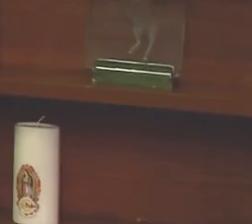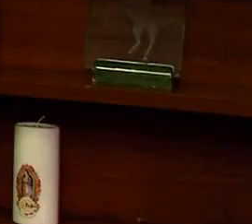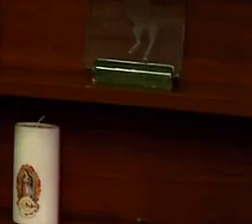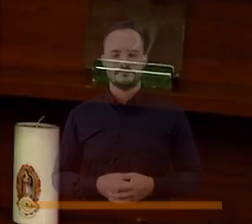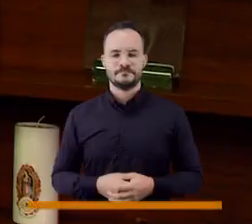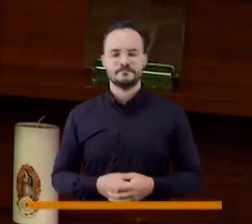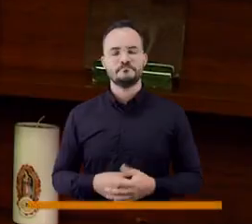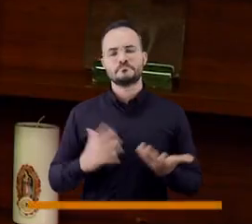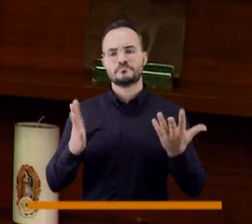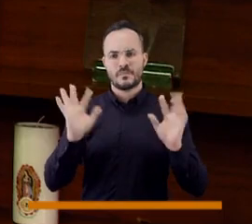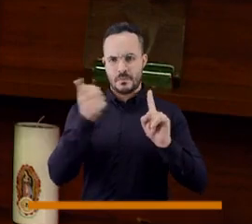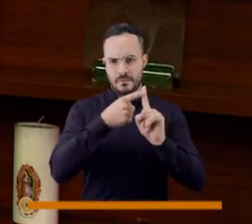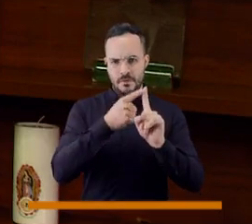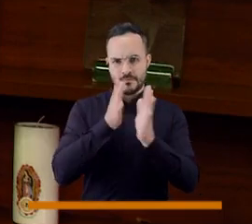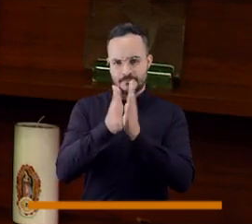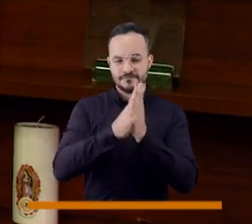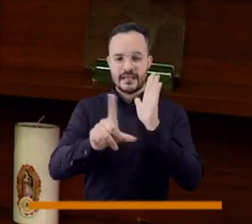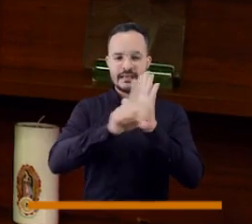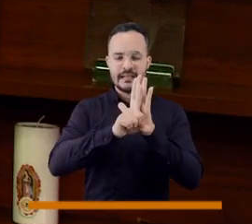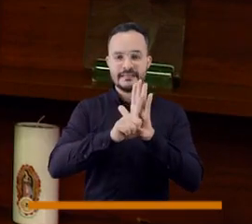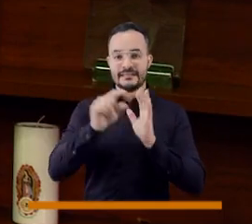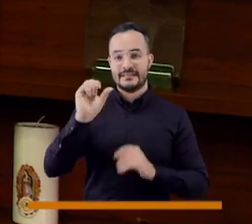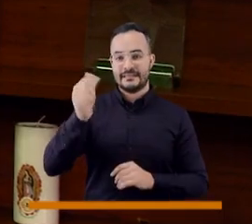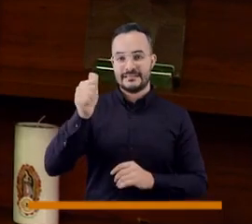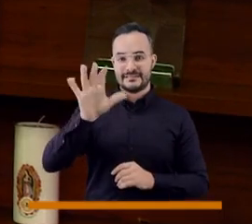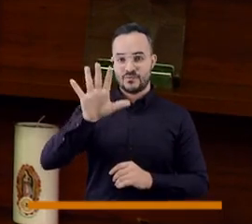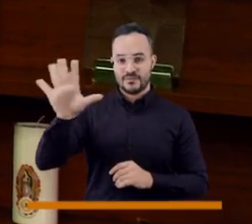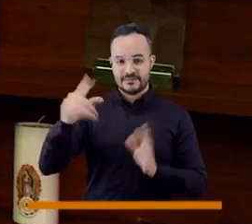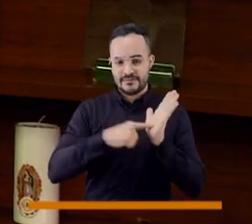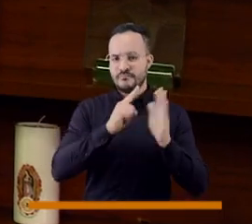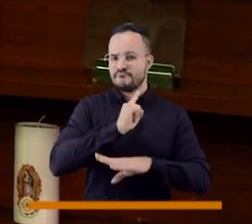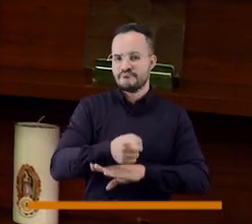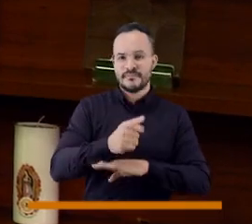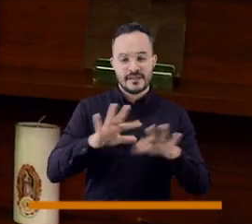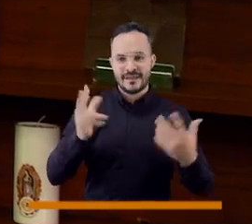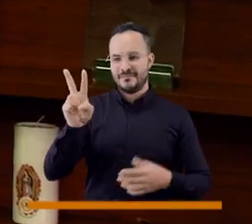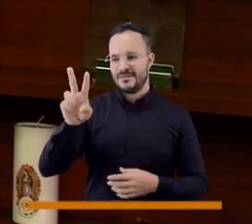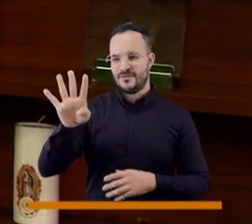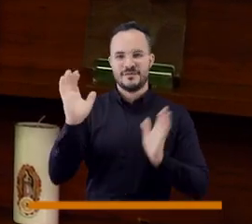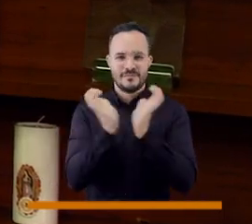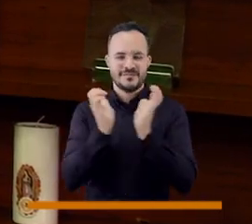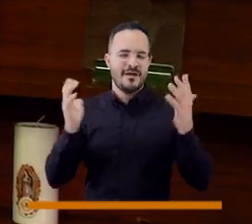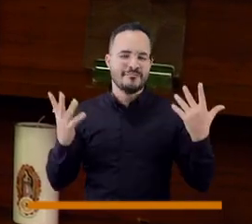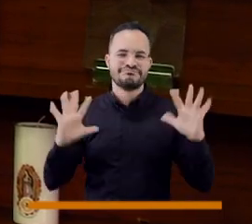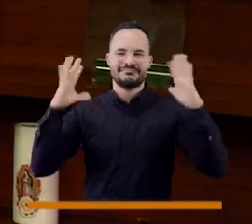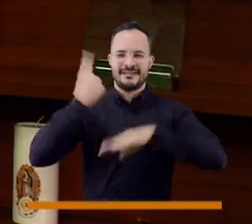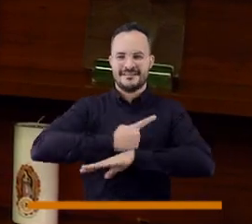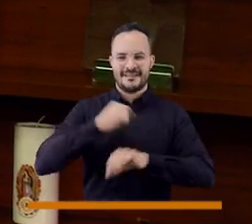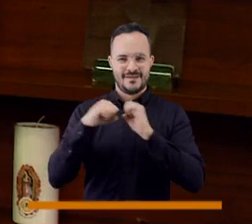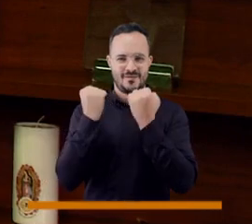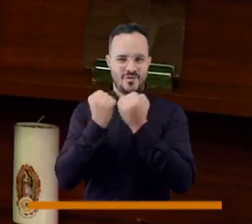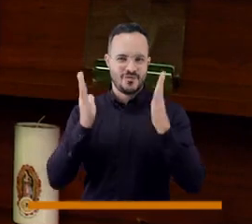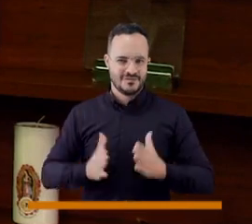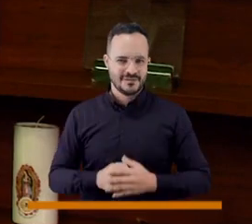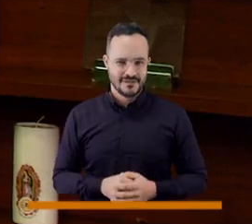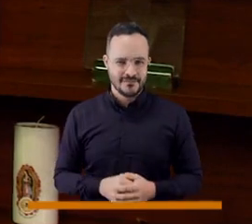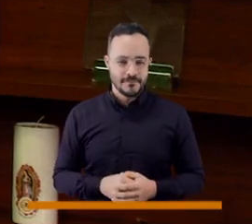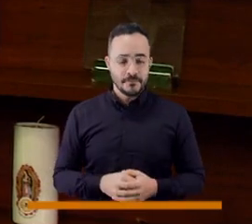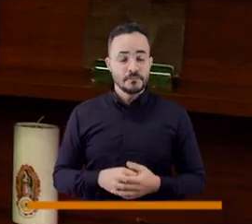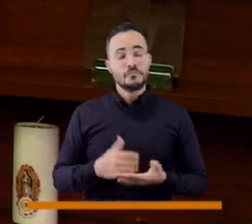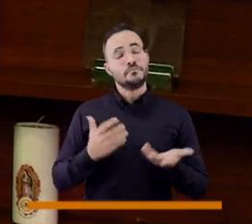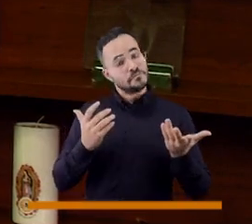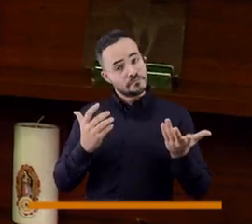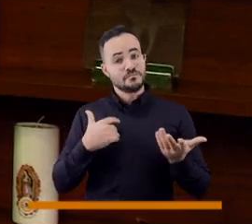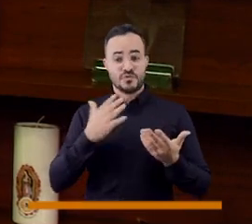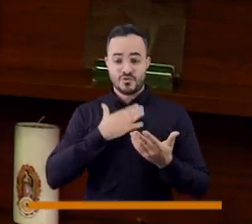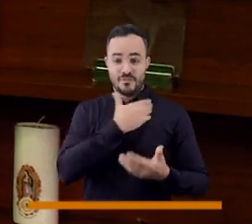Lo primero es que, por ley 1055, el 24 de mayo, celebramos el Día del Concejal. Entonces, como presidente del Consejo